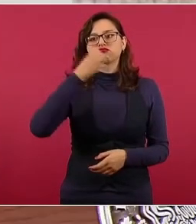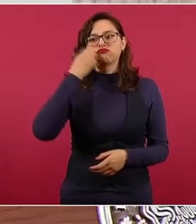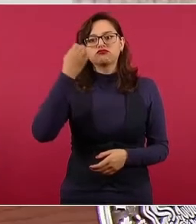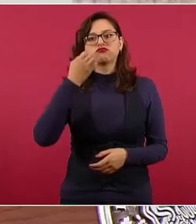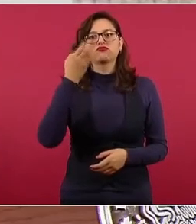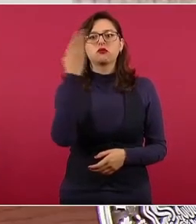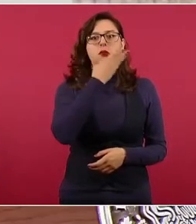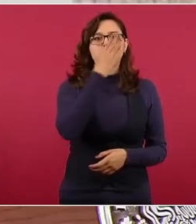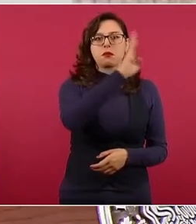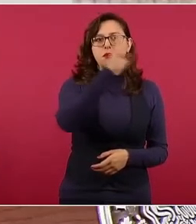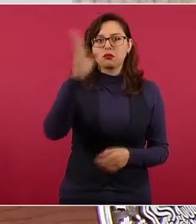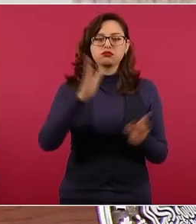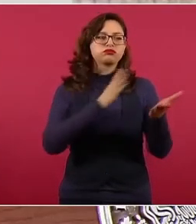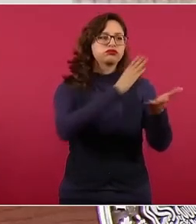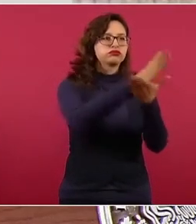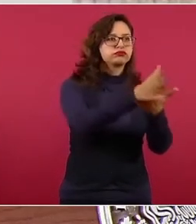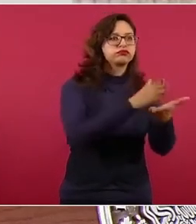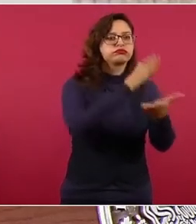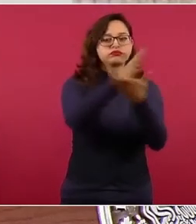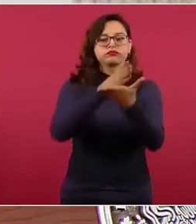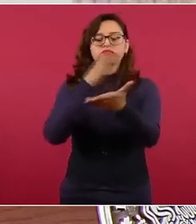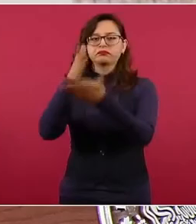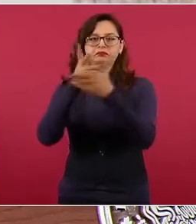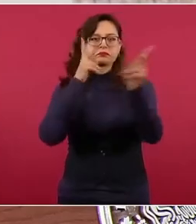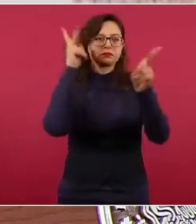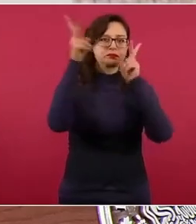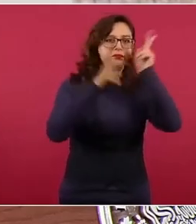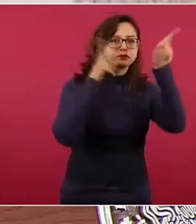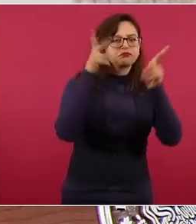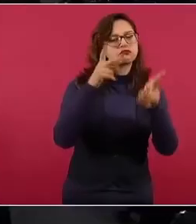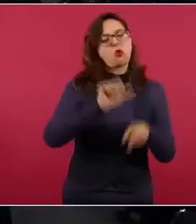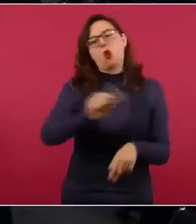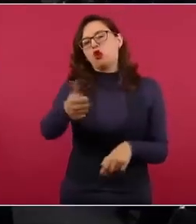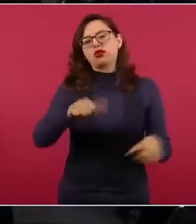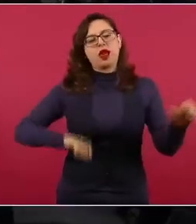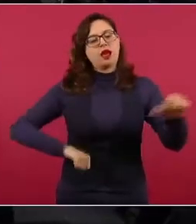bibliotecas. es otra actividad.